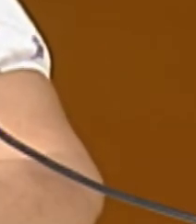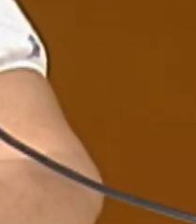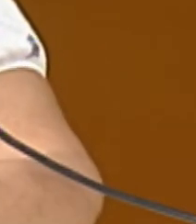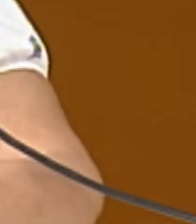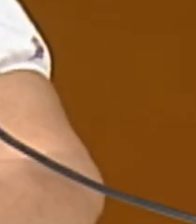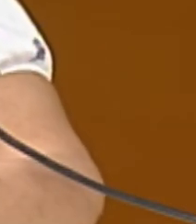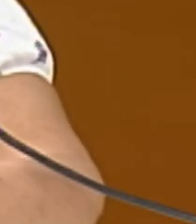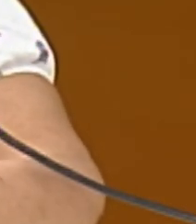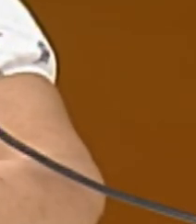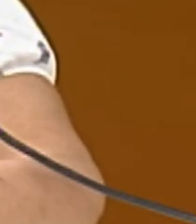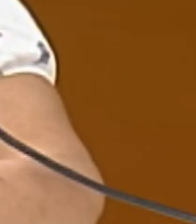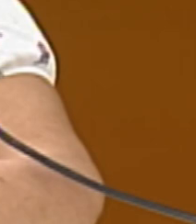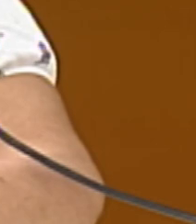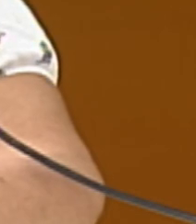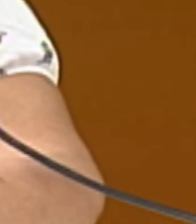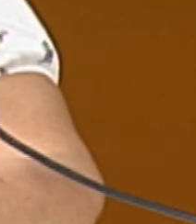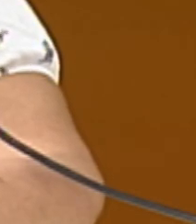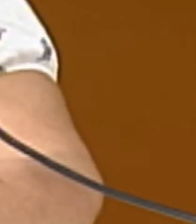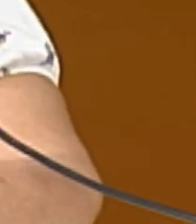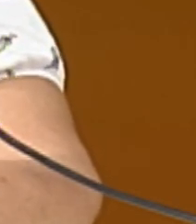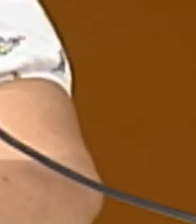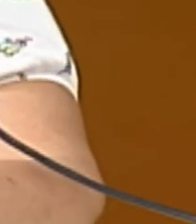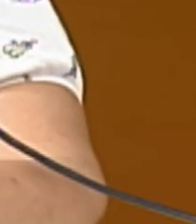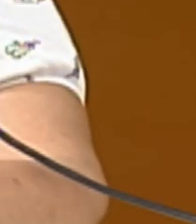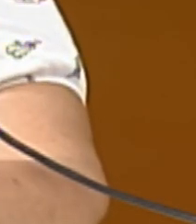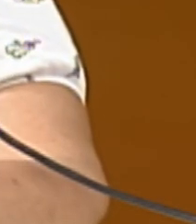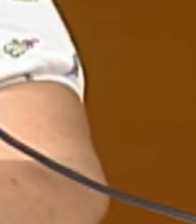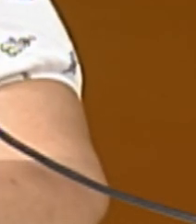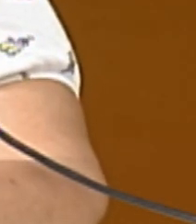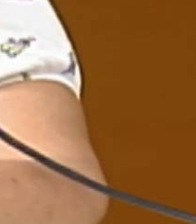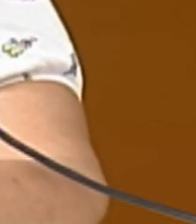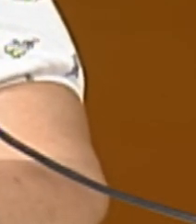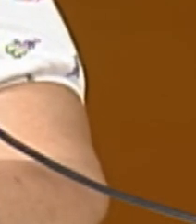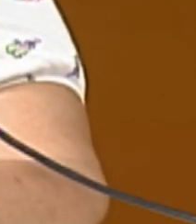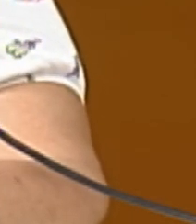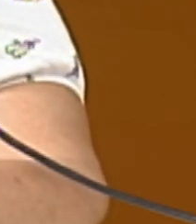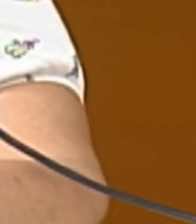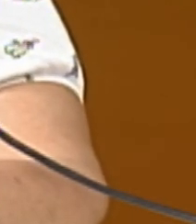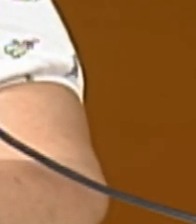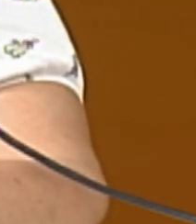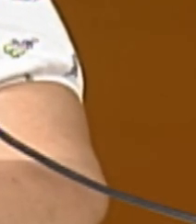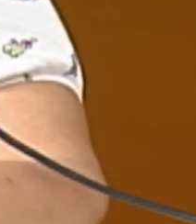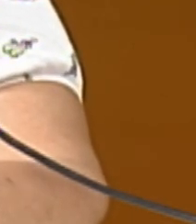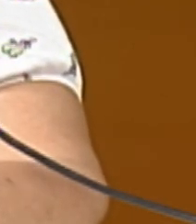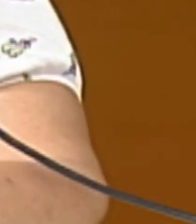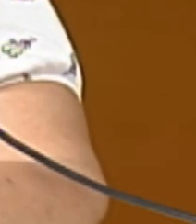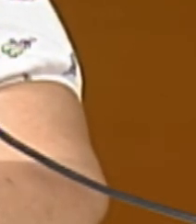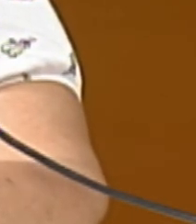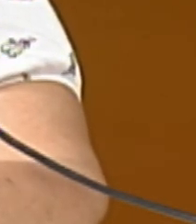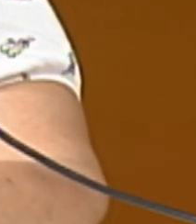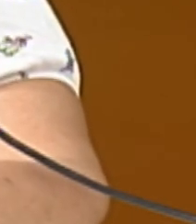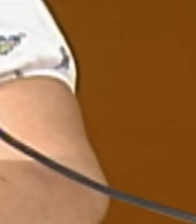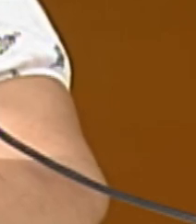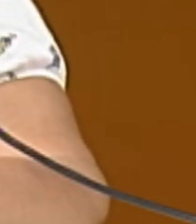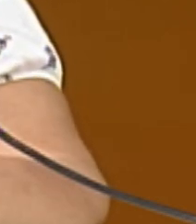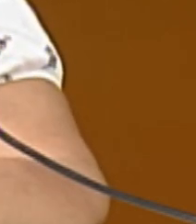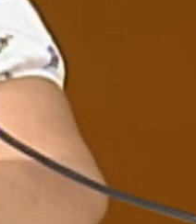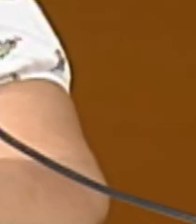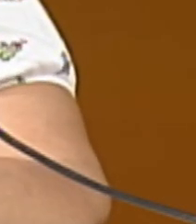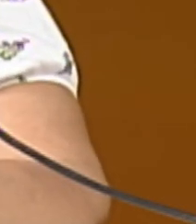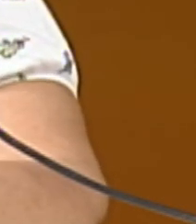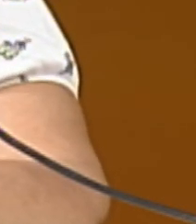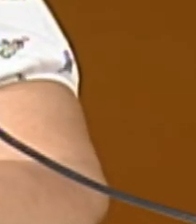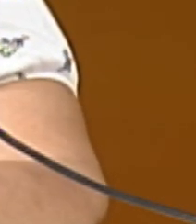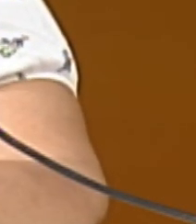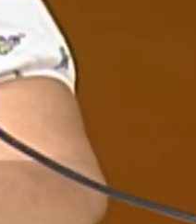al PCR. Como ven, Bayamo con prácticamente el 90% de los resultados, es decir, que sigue